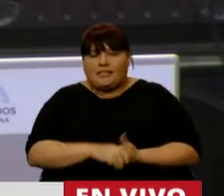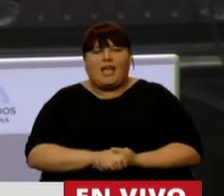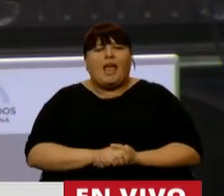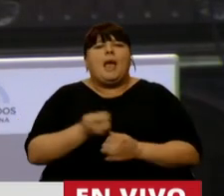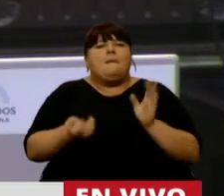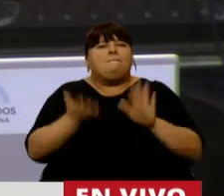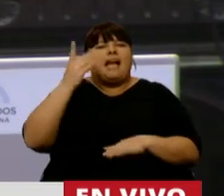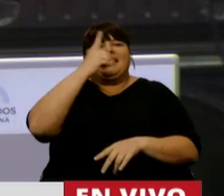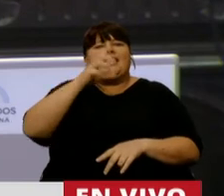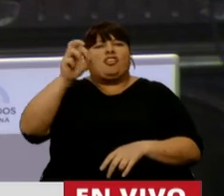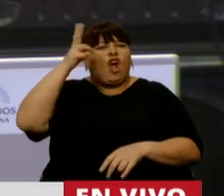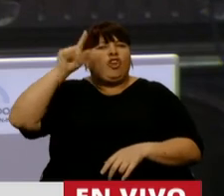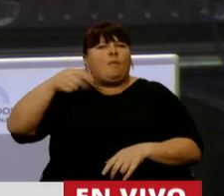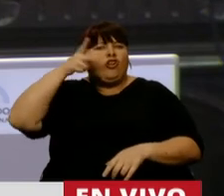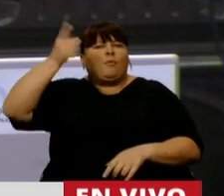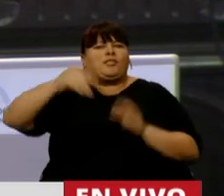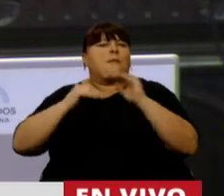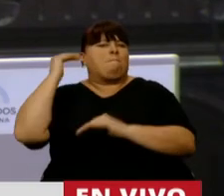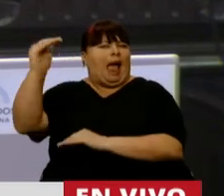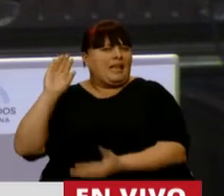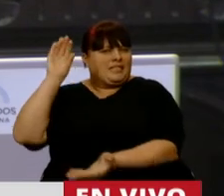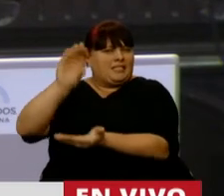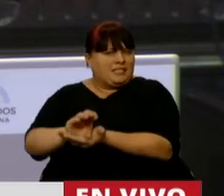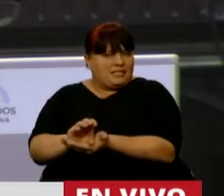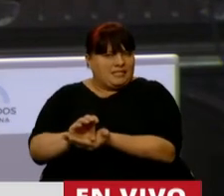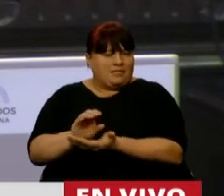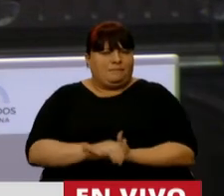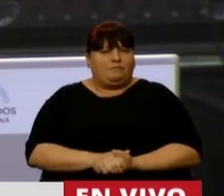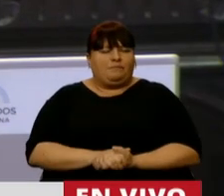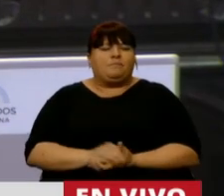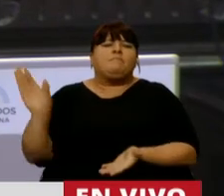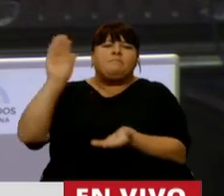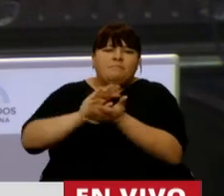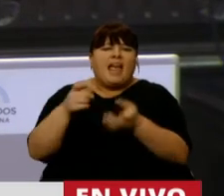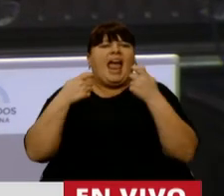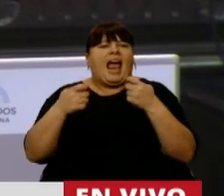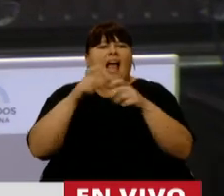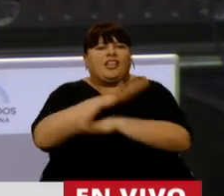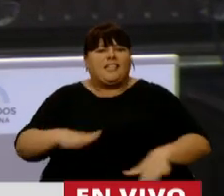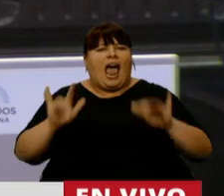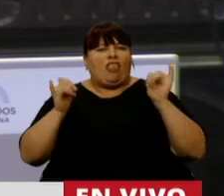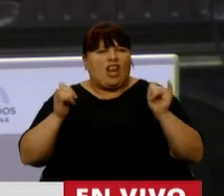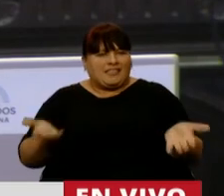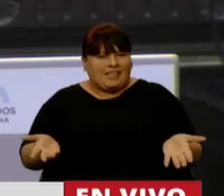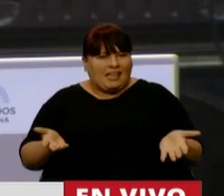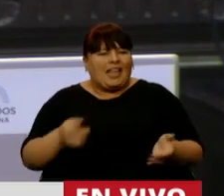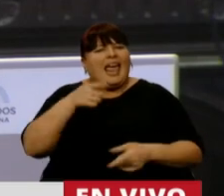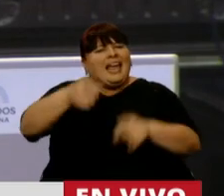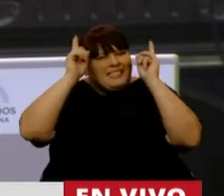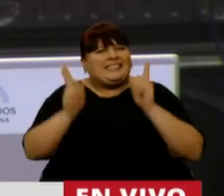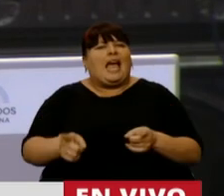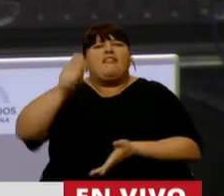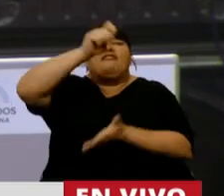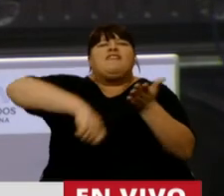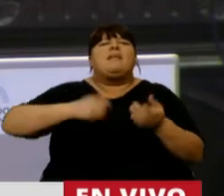aumentó un 108,8% la inversión y los gastos en niñez y adolescencia, y eso también